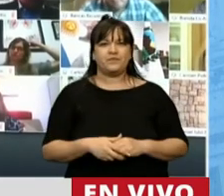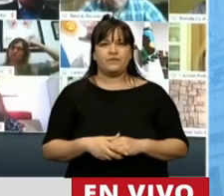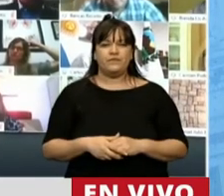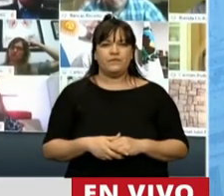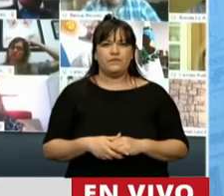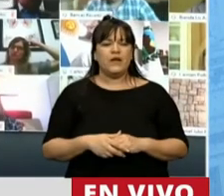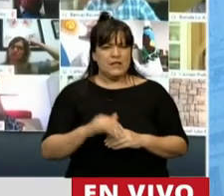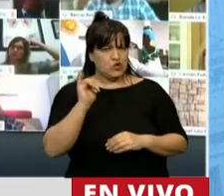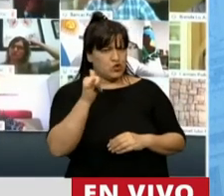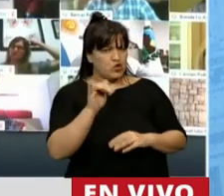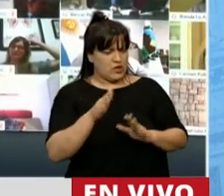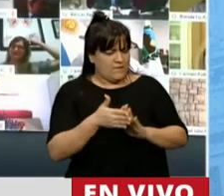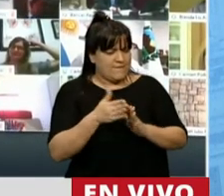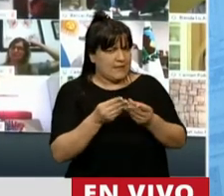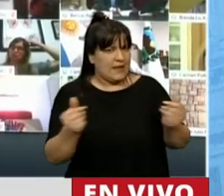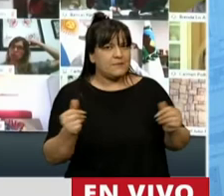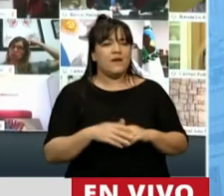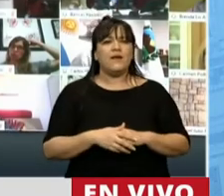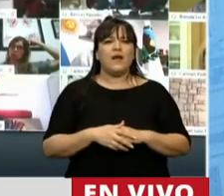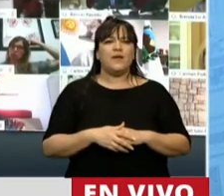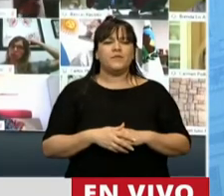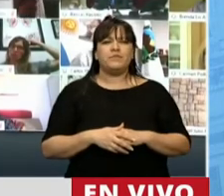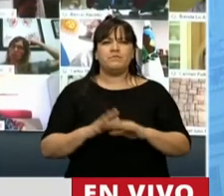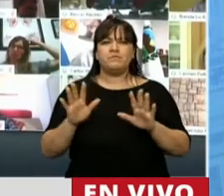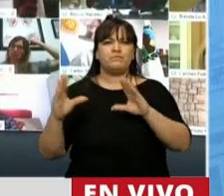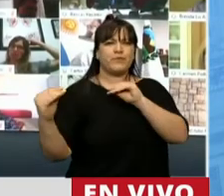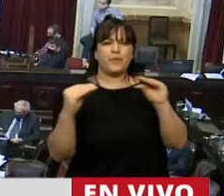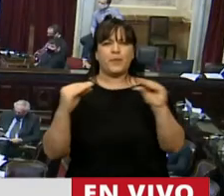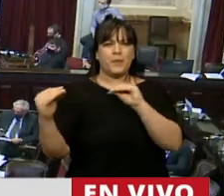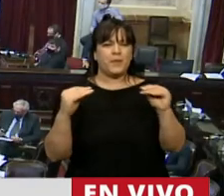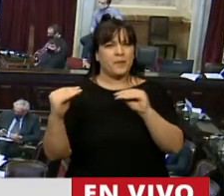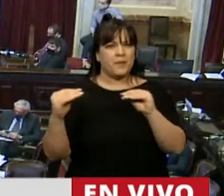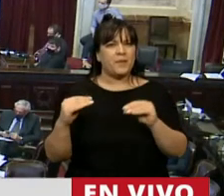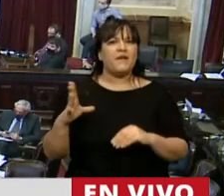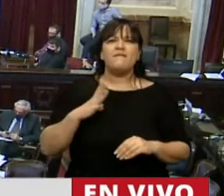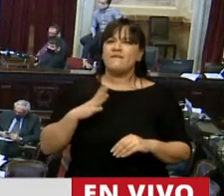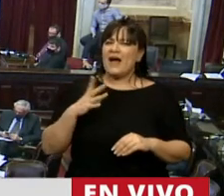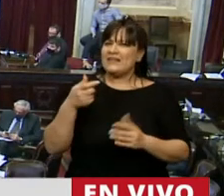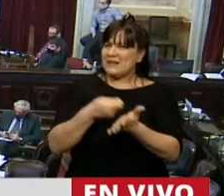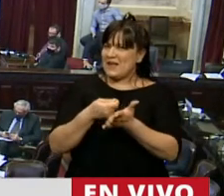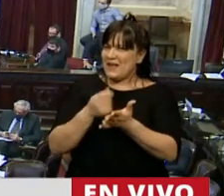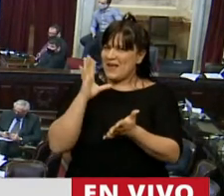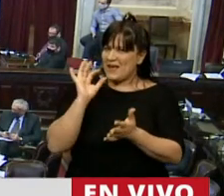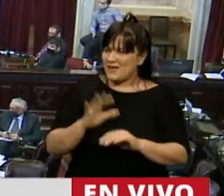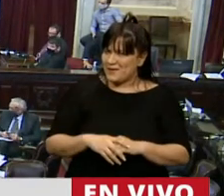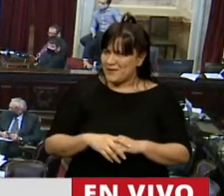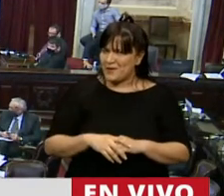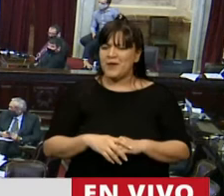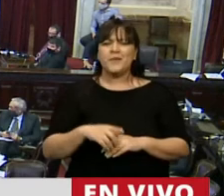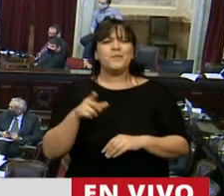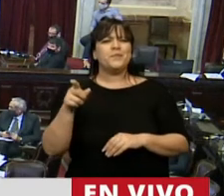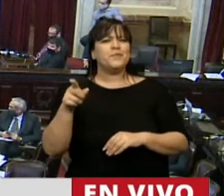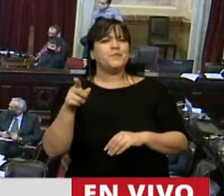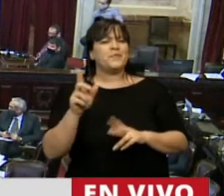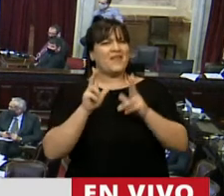Sí, ya voy cerrando el idealismo en la política... Además de recordar que me debe un cospel, ¿eh? Te lo di, señor presidente,